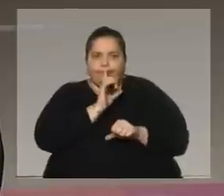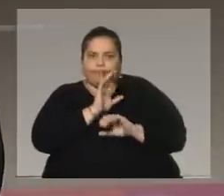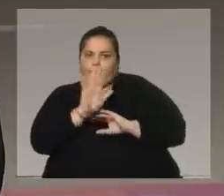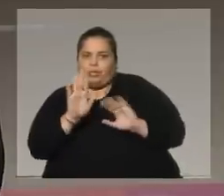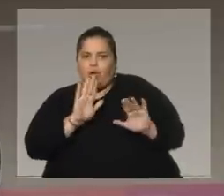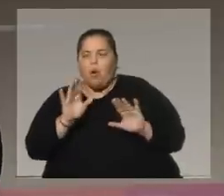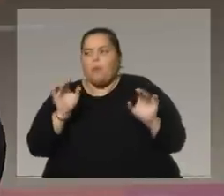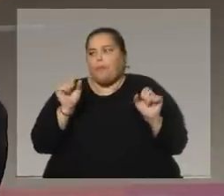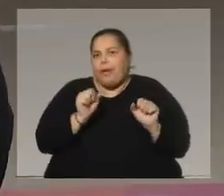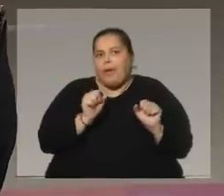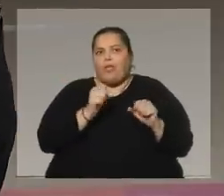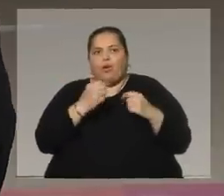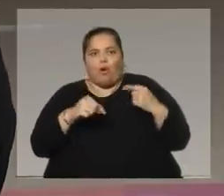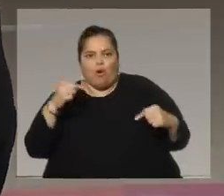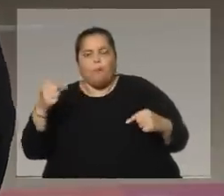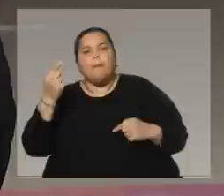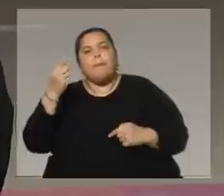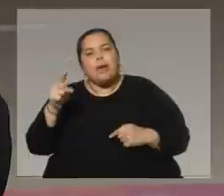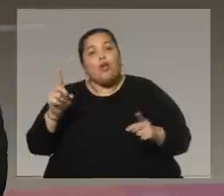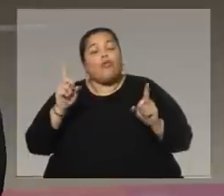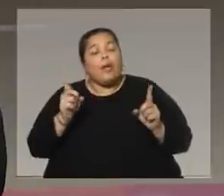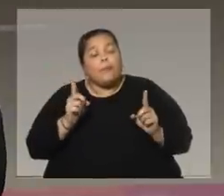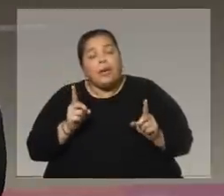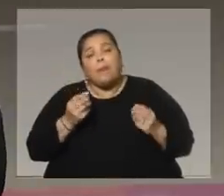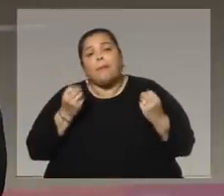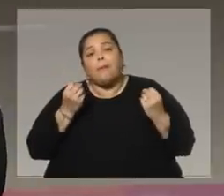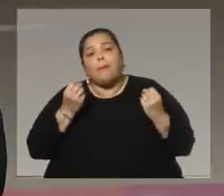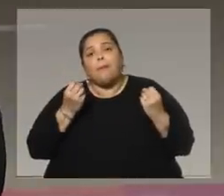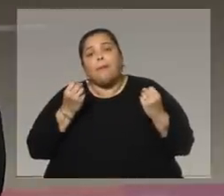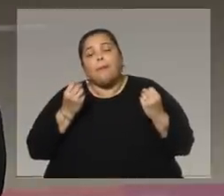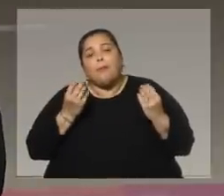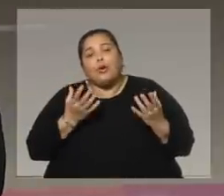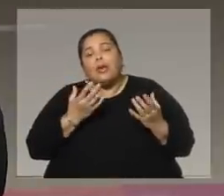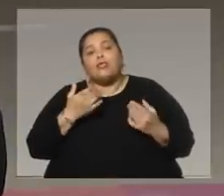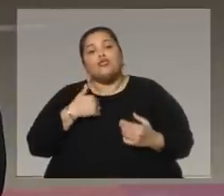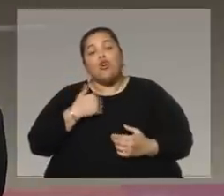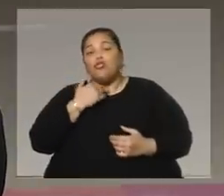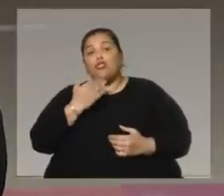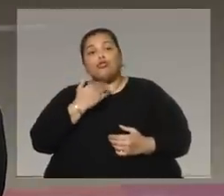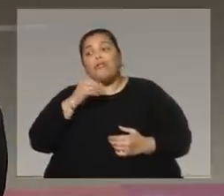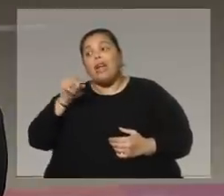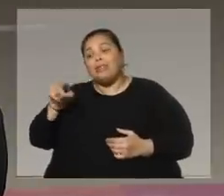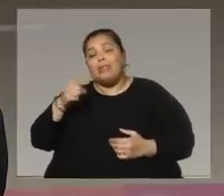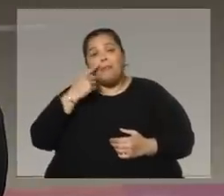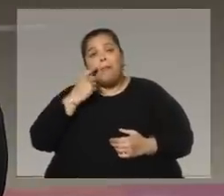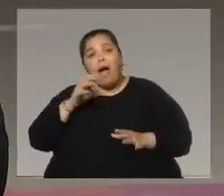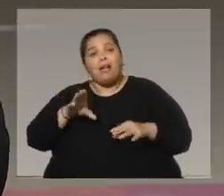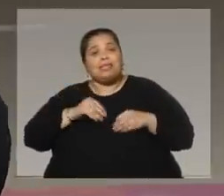miedos. Y por otro lado, porque, bueno, es decir, yo no sabía si él lo iba a aceptar.